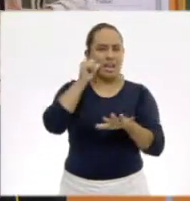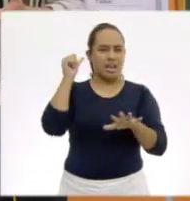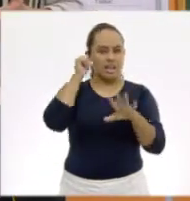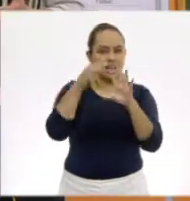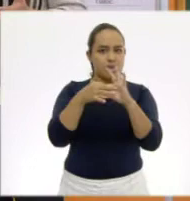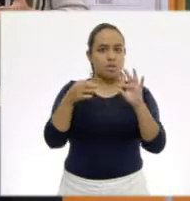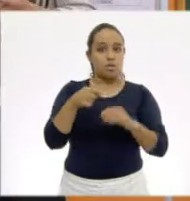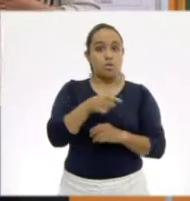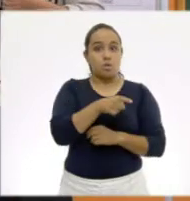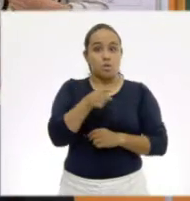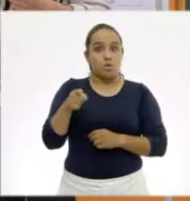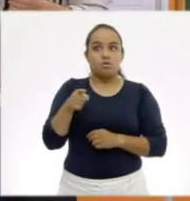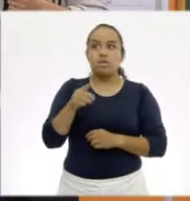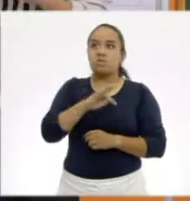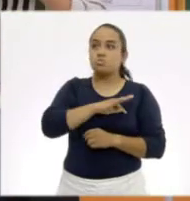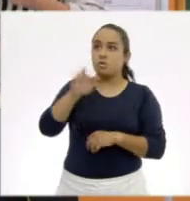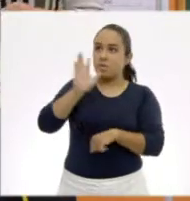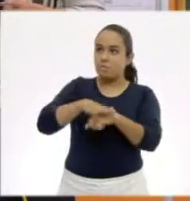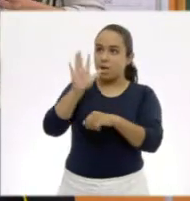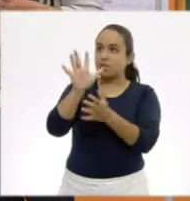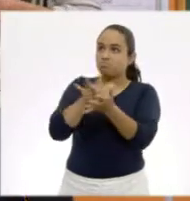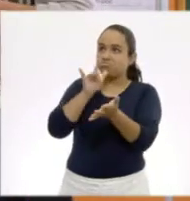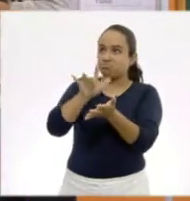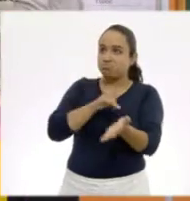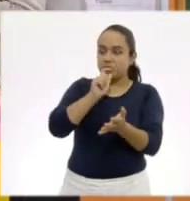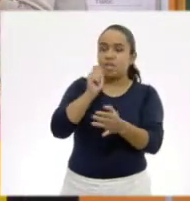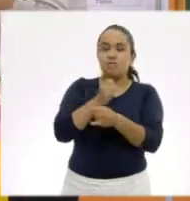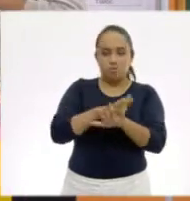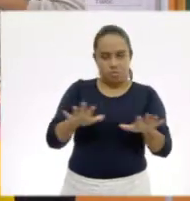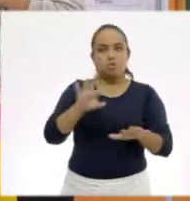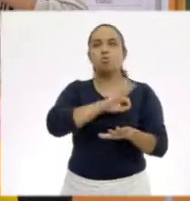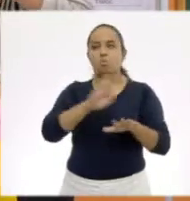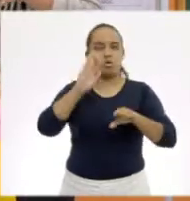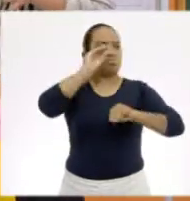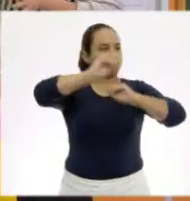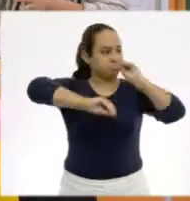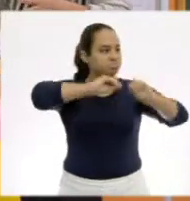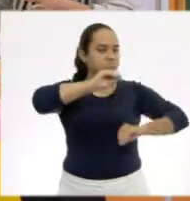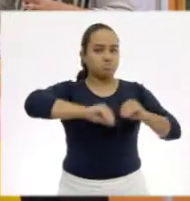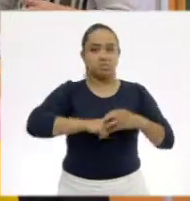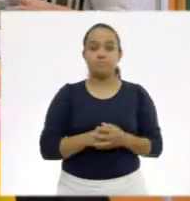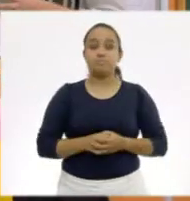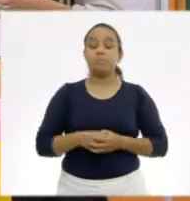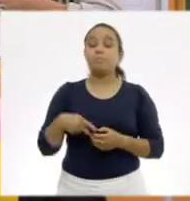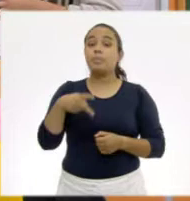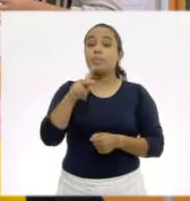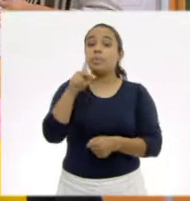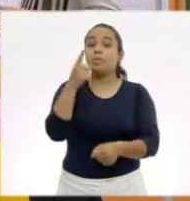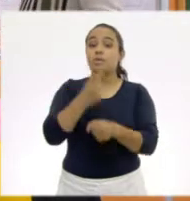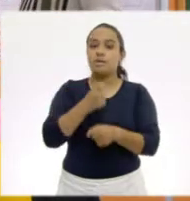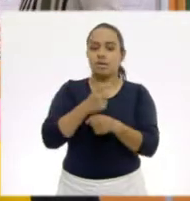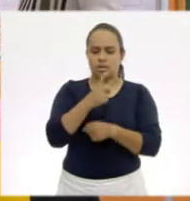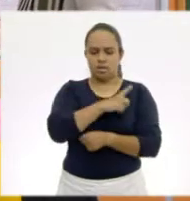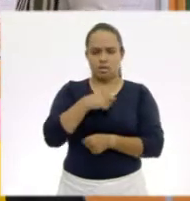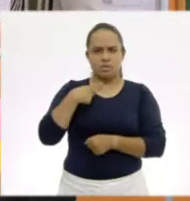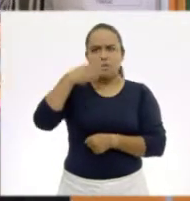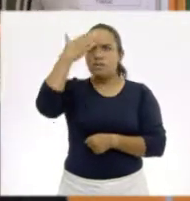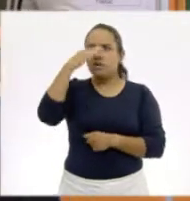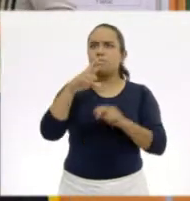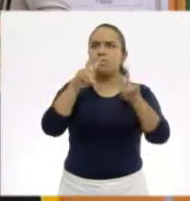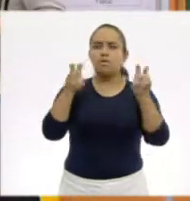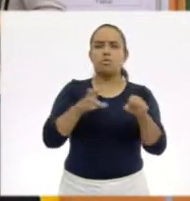¿Creían que se podía poner más información en una tabla? Sí. Claro que sí. Para ver primero necesitamos saber el título.